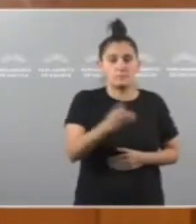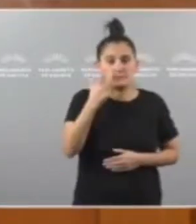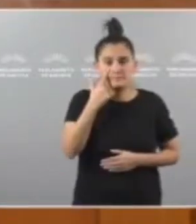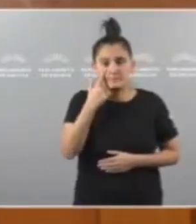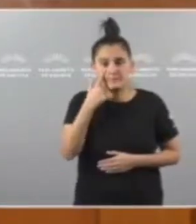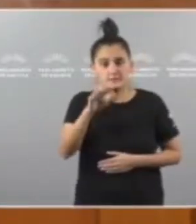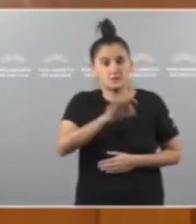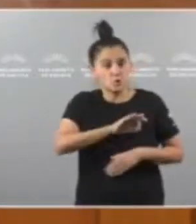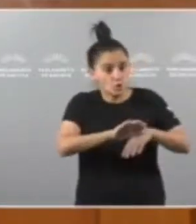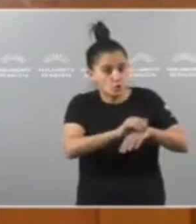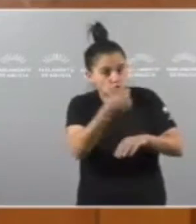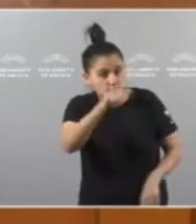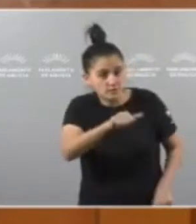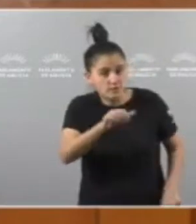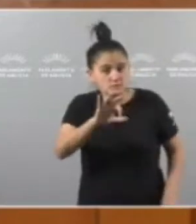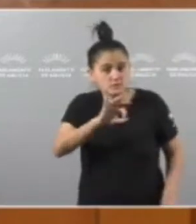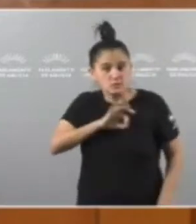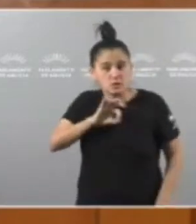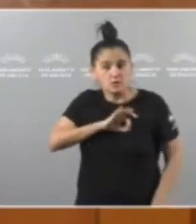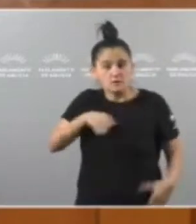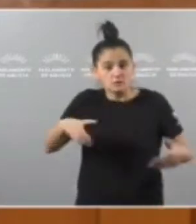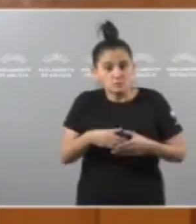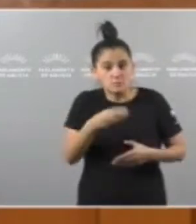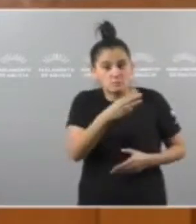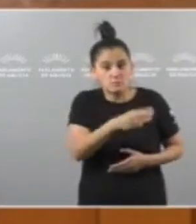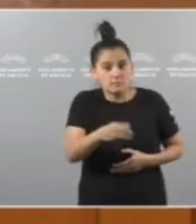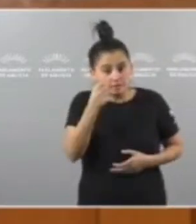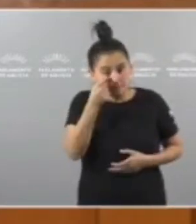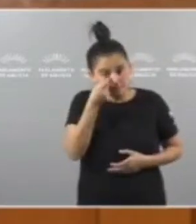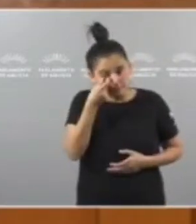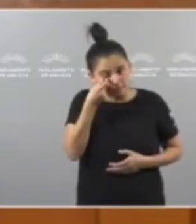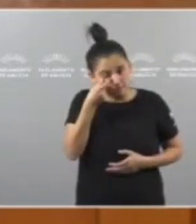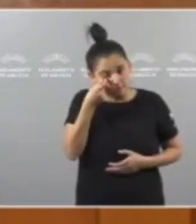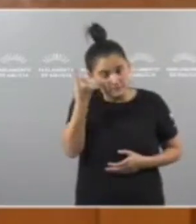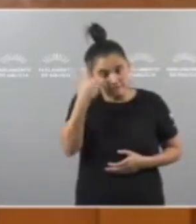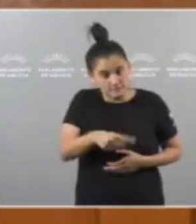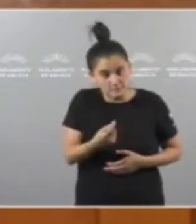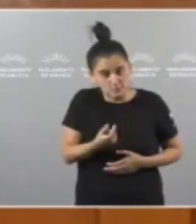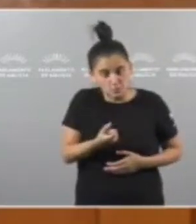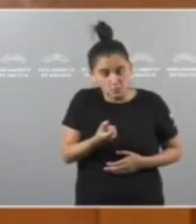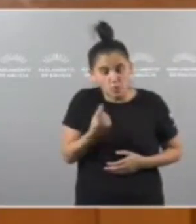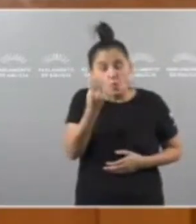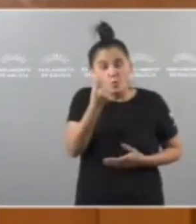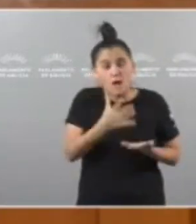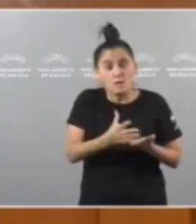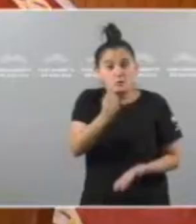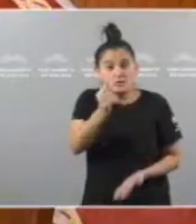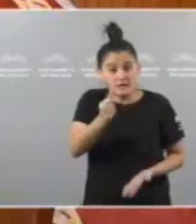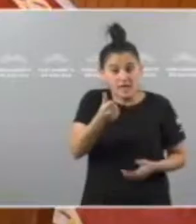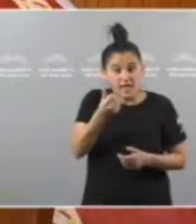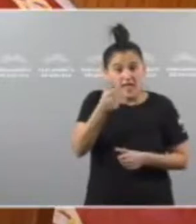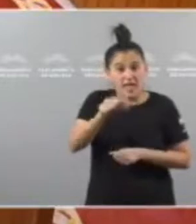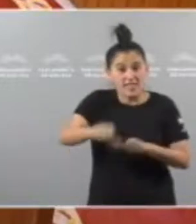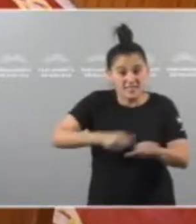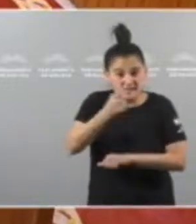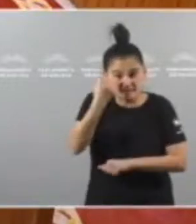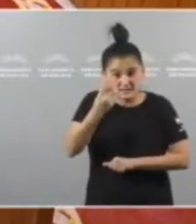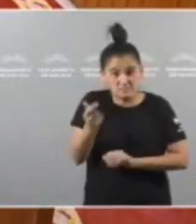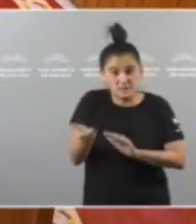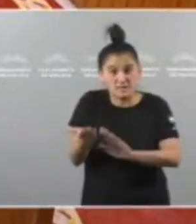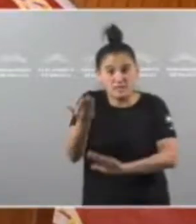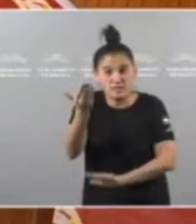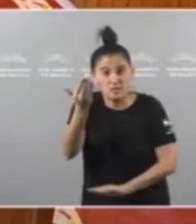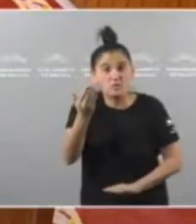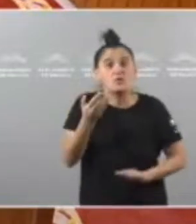Señor conselleros, señorías do partido popular Señor Saben canto subiu unha botella de aceite? Un